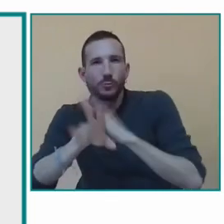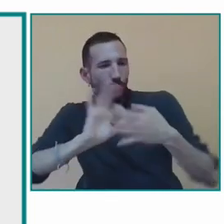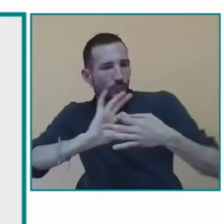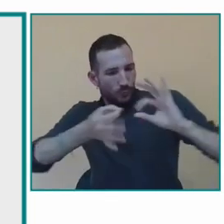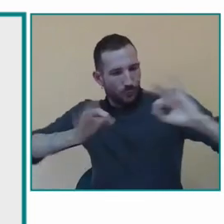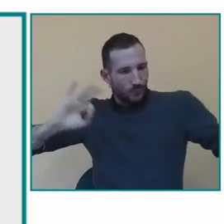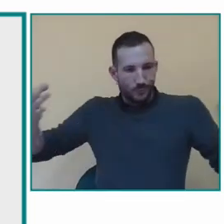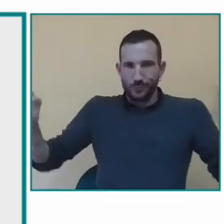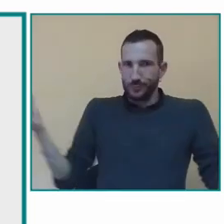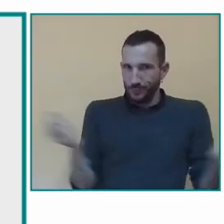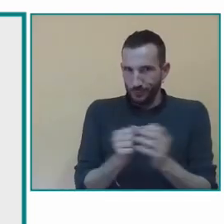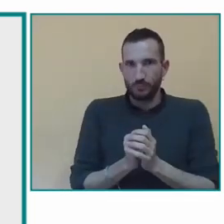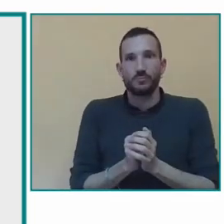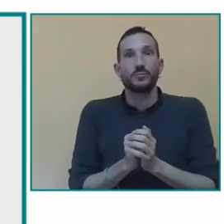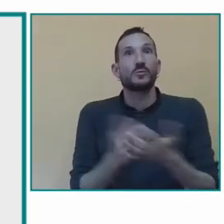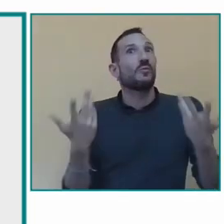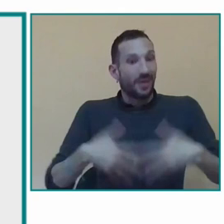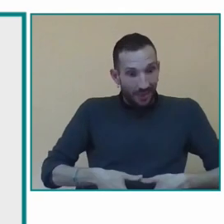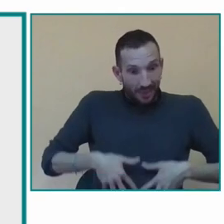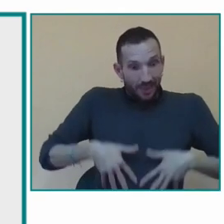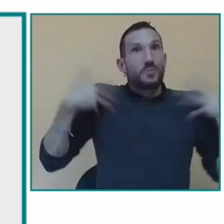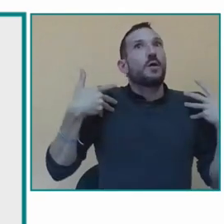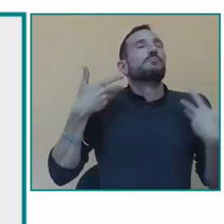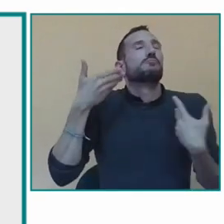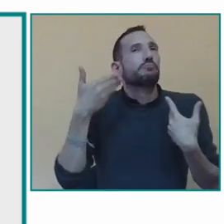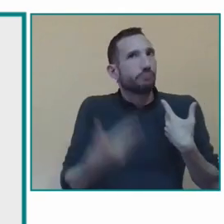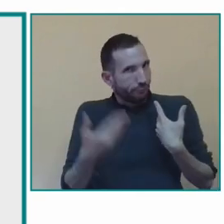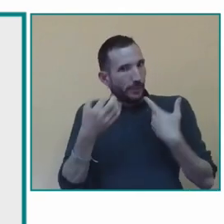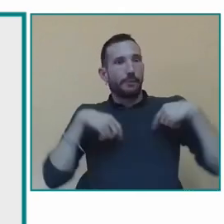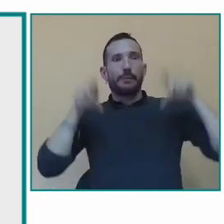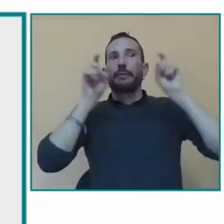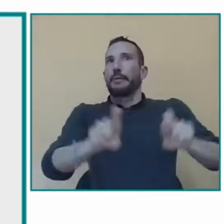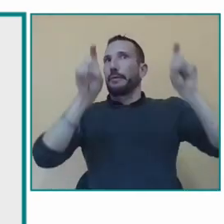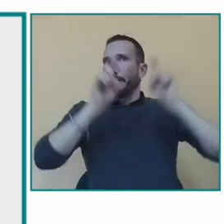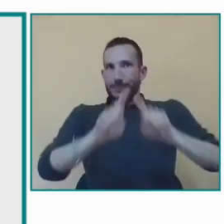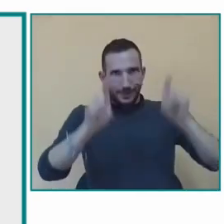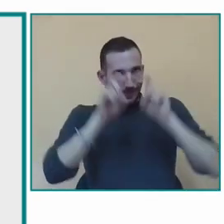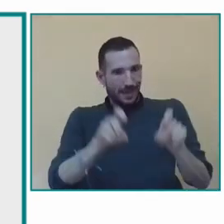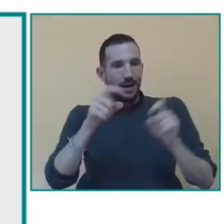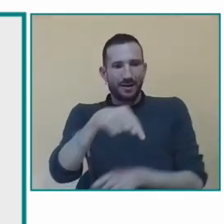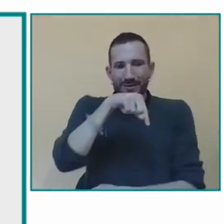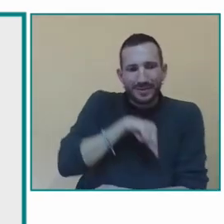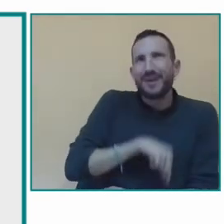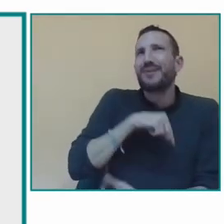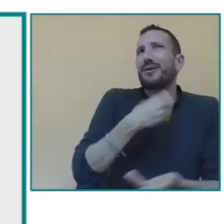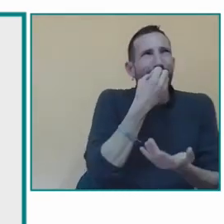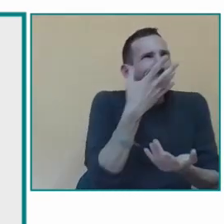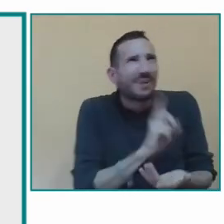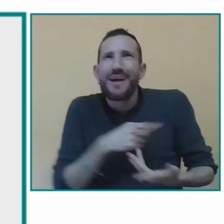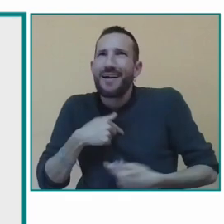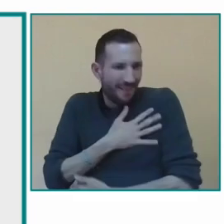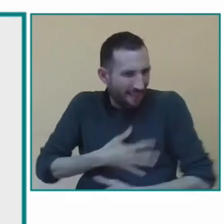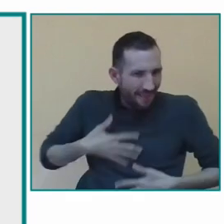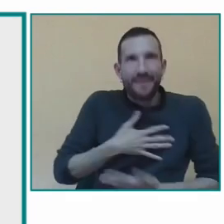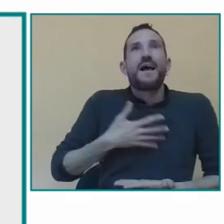vocabulario como de estructura recursos clasificadores estructura gramatical pero también trabajando en